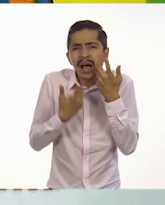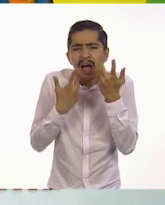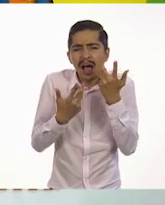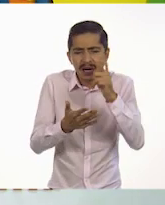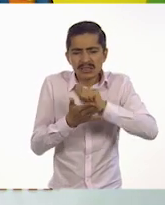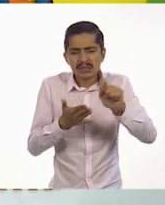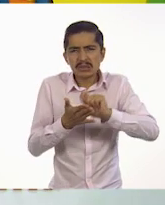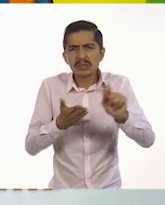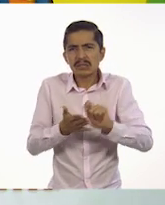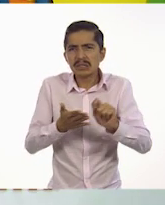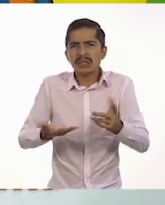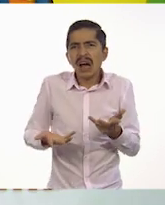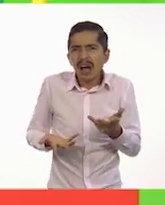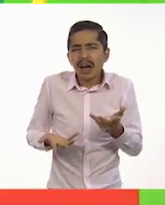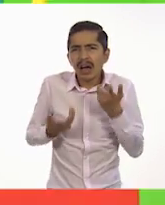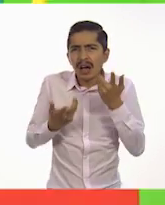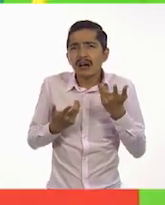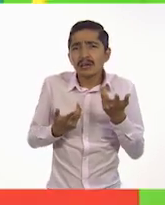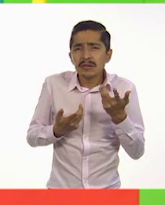escribirle?